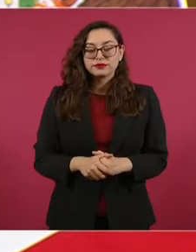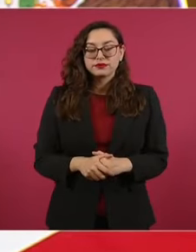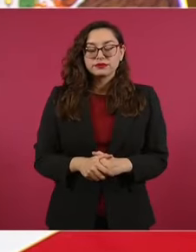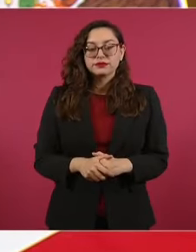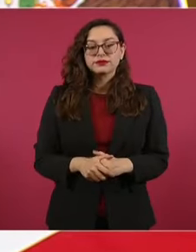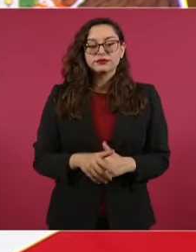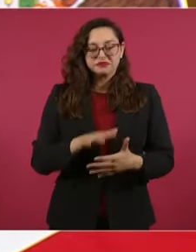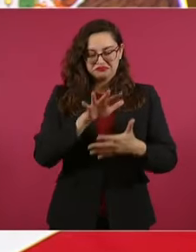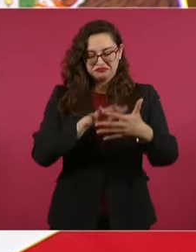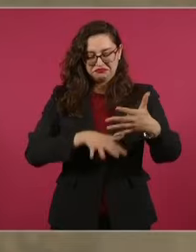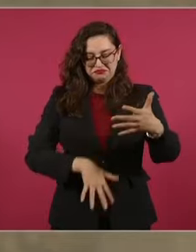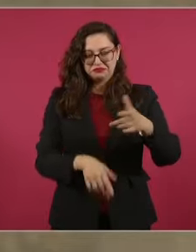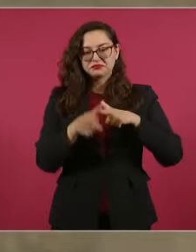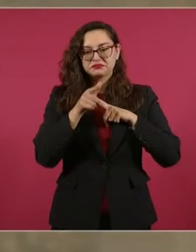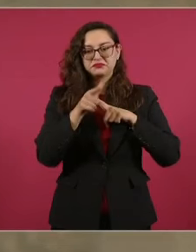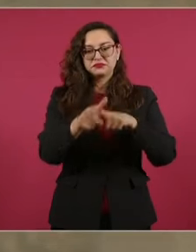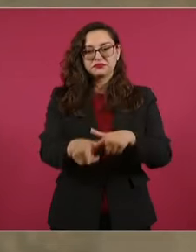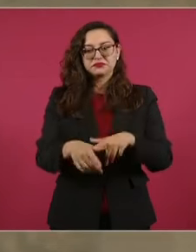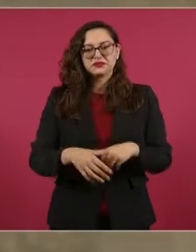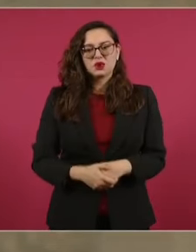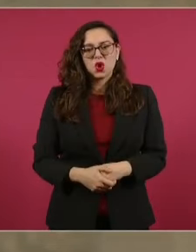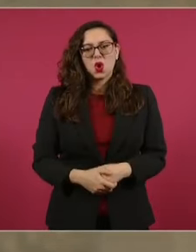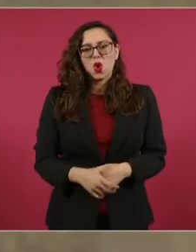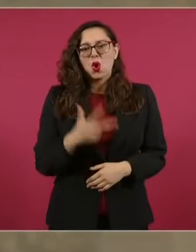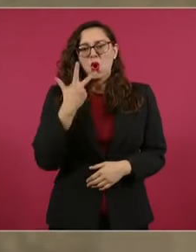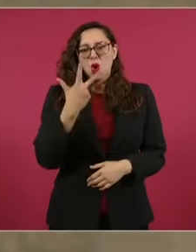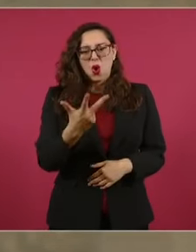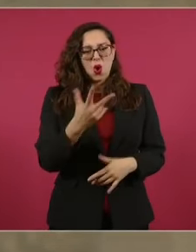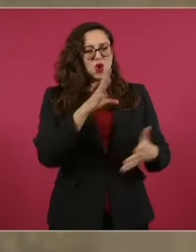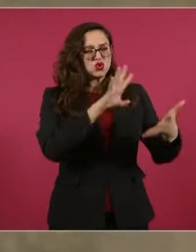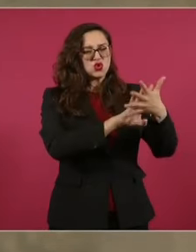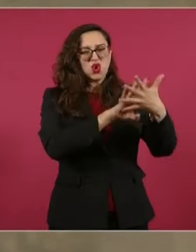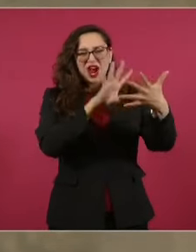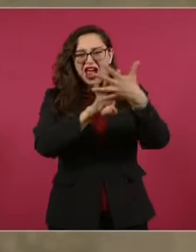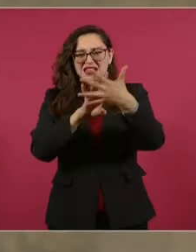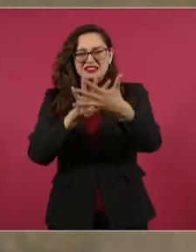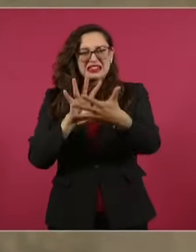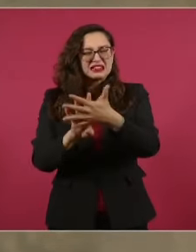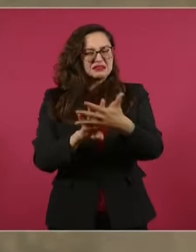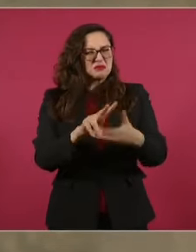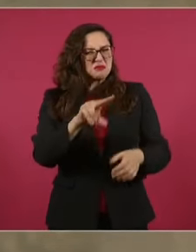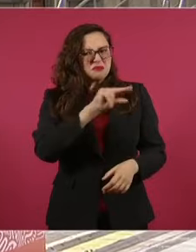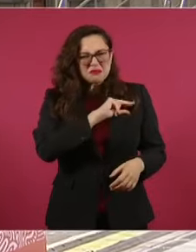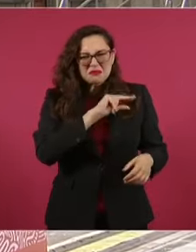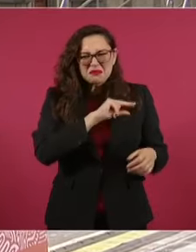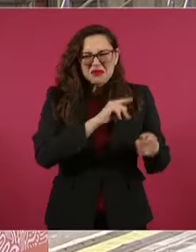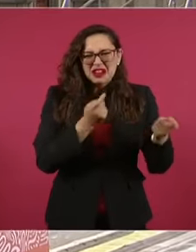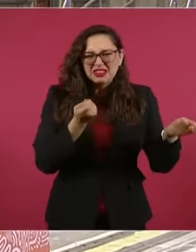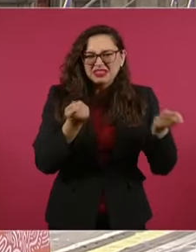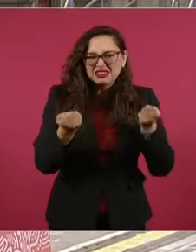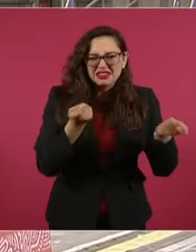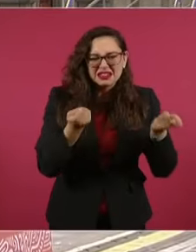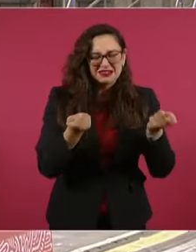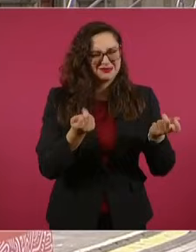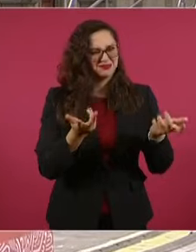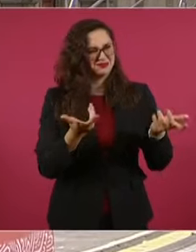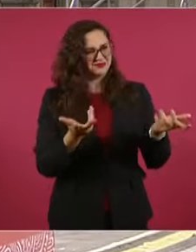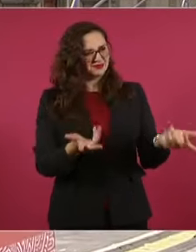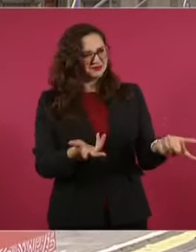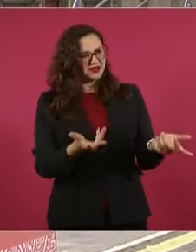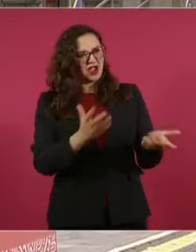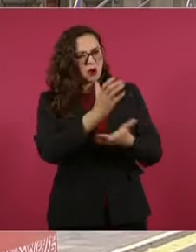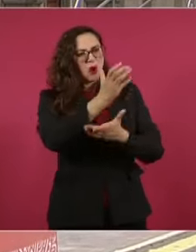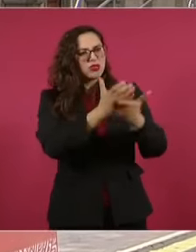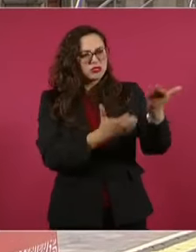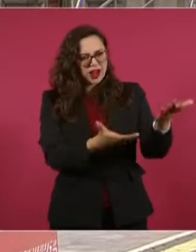de ocho reclusorios privatizados. Ya saben ustedes que durante el periodo neoliberal todo lo privatizaban,